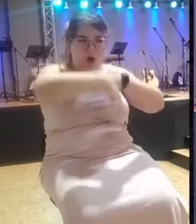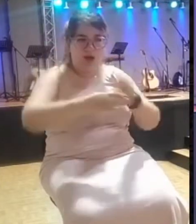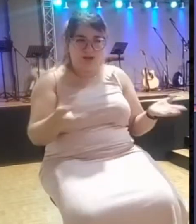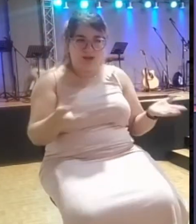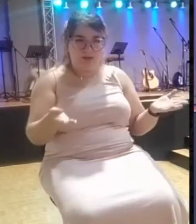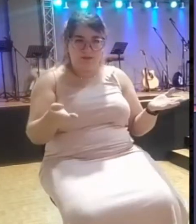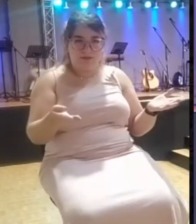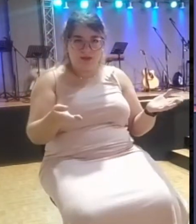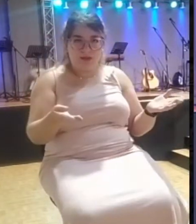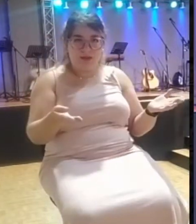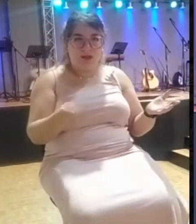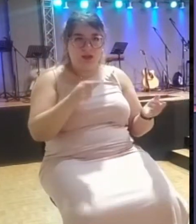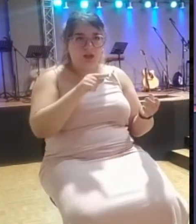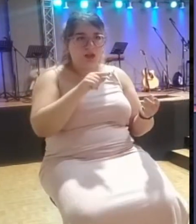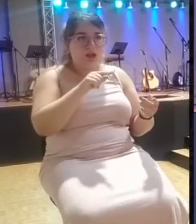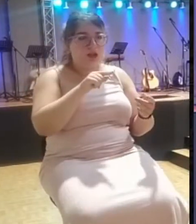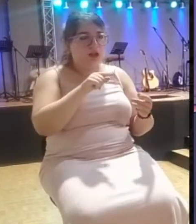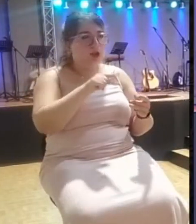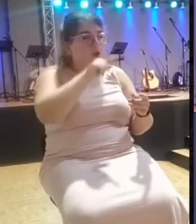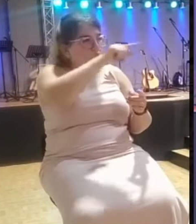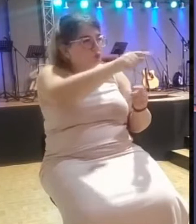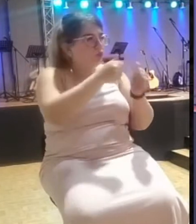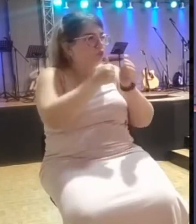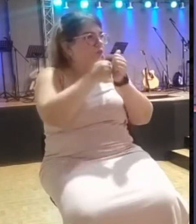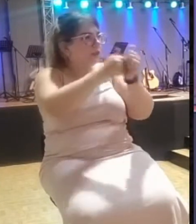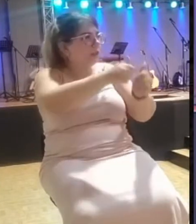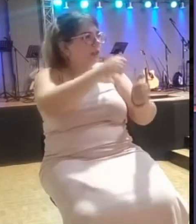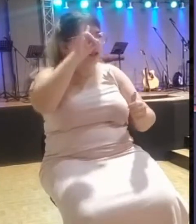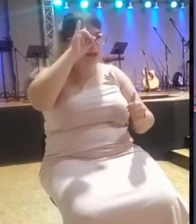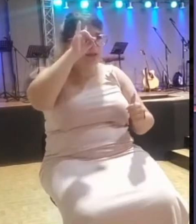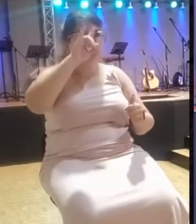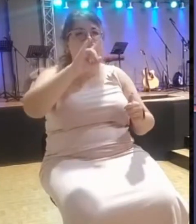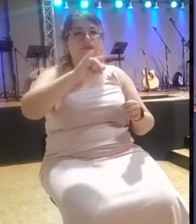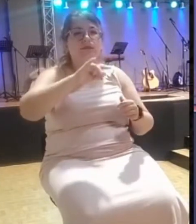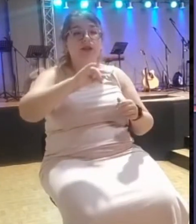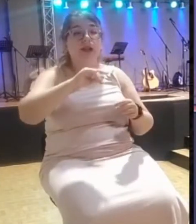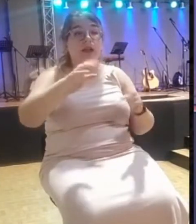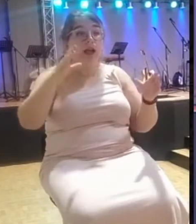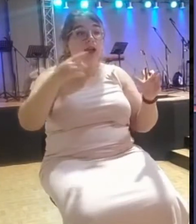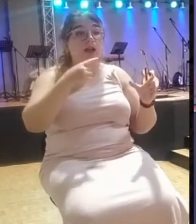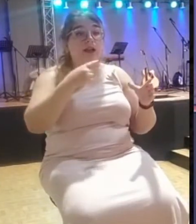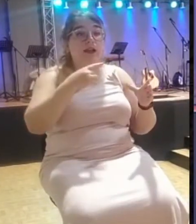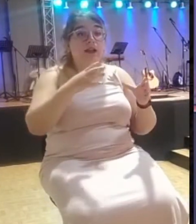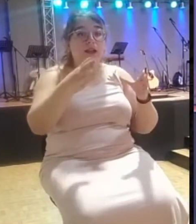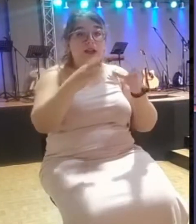apartado y has seguido a los Baales. es? Reúneme a los cuatrocientos profetas de Baales y a los de Aser, anda.